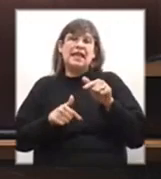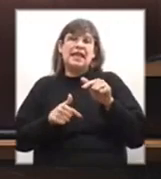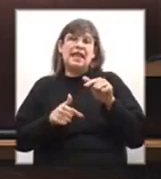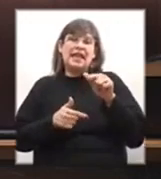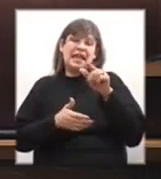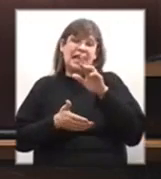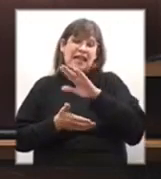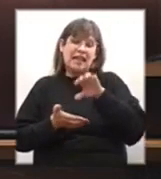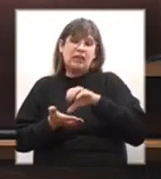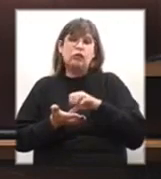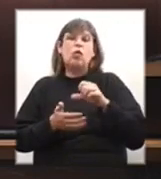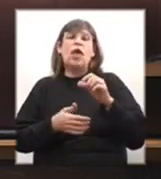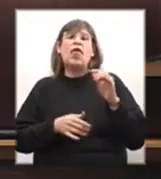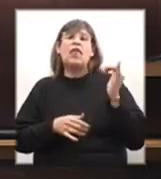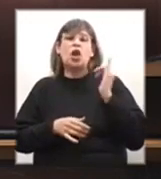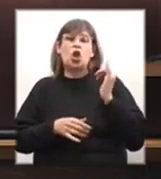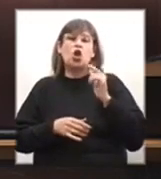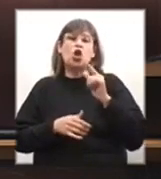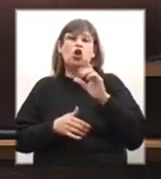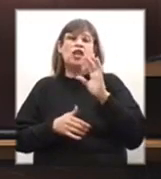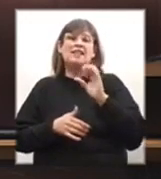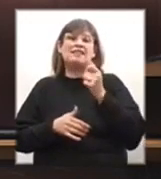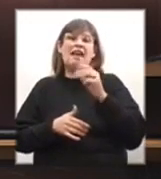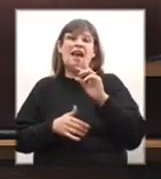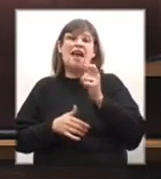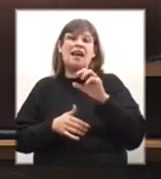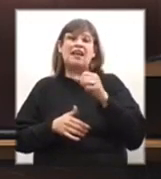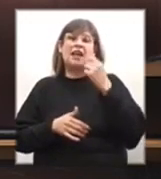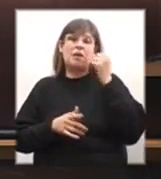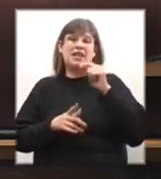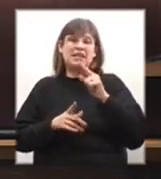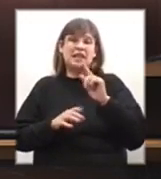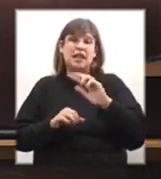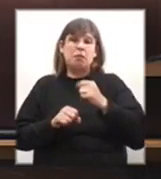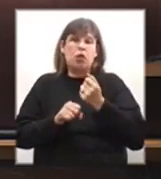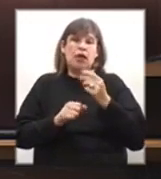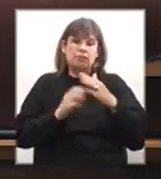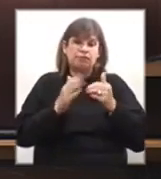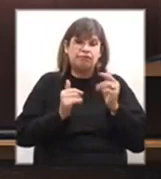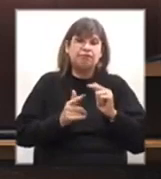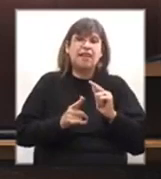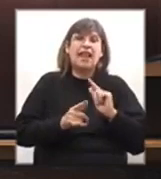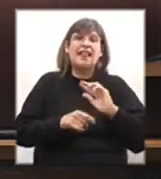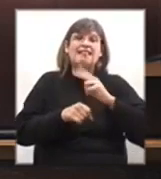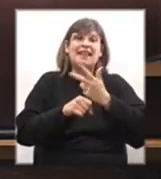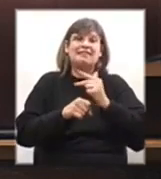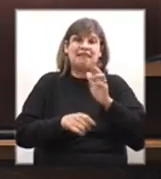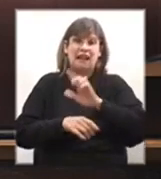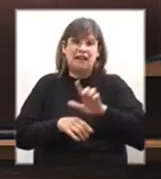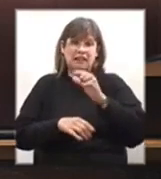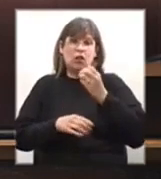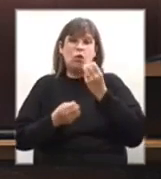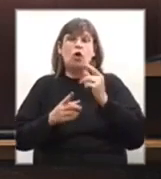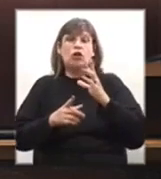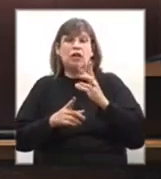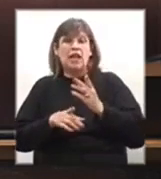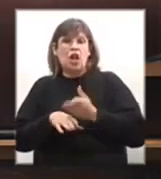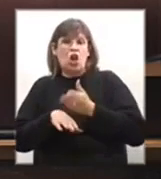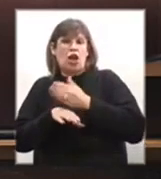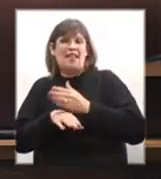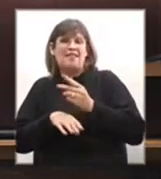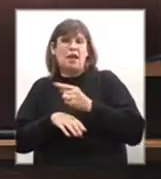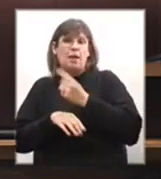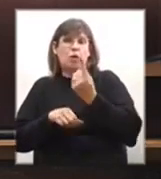Sacramento también se requiere poder implementar el tercer liceo para esa ciudad porque los que existen ya están